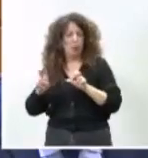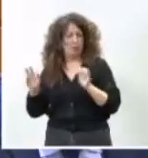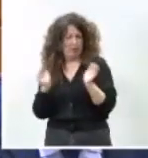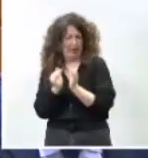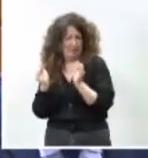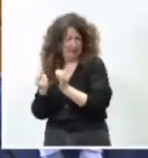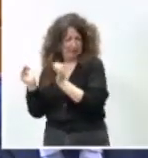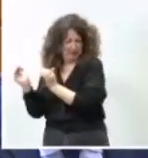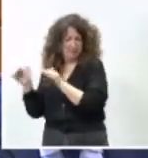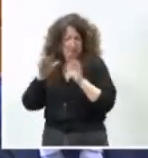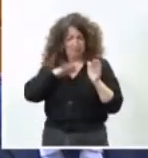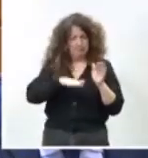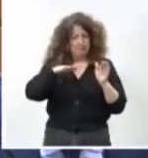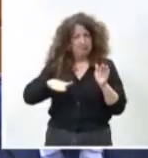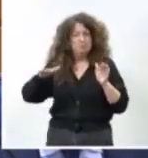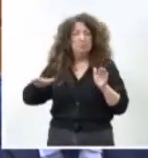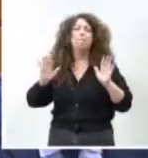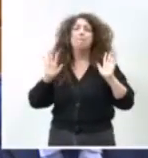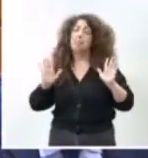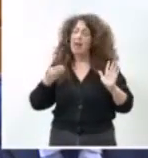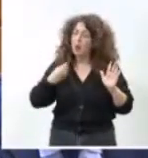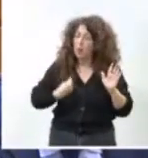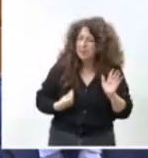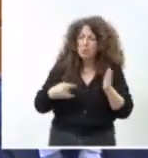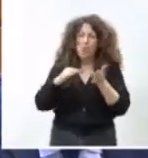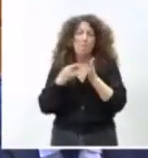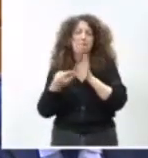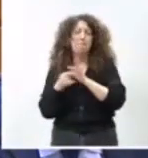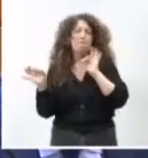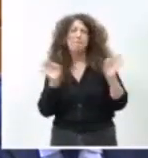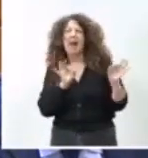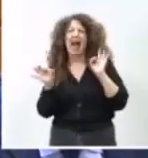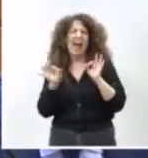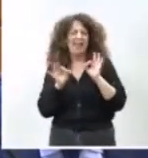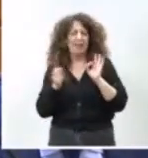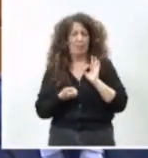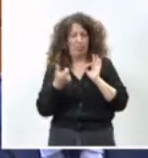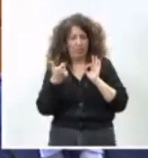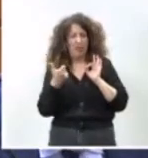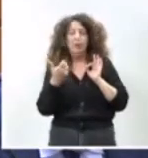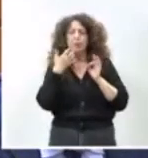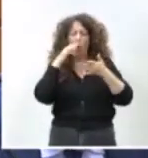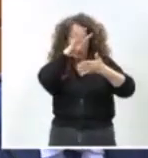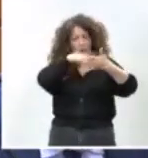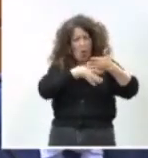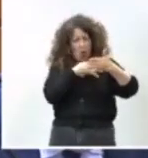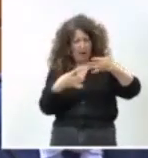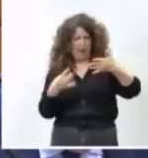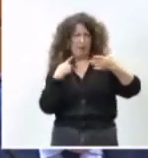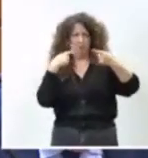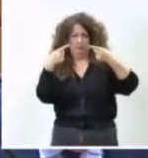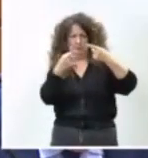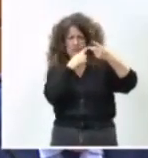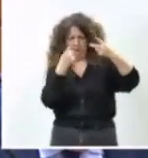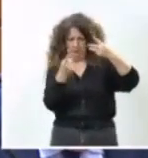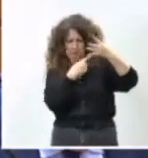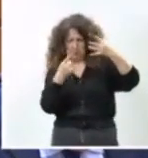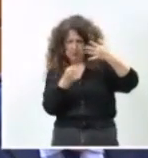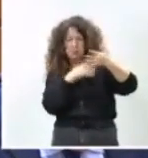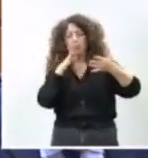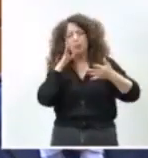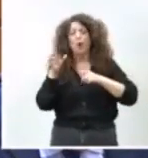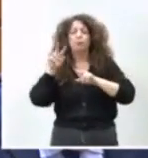Seguimos sufriendo la falta de planificación. Están constantemente eliminando frecuencias y servicios por incidentes en las obras.